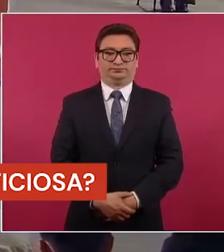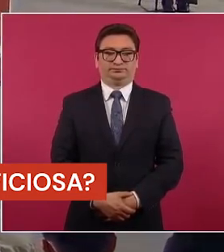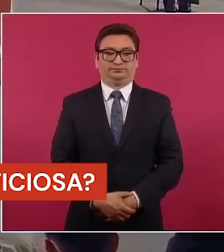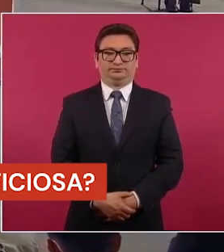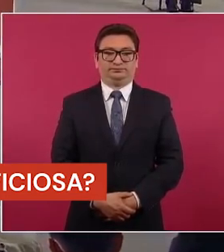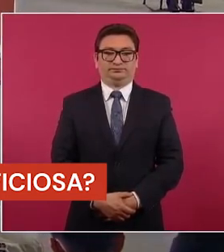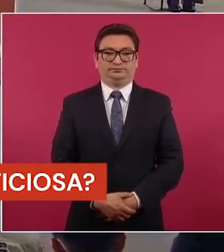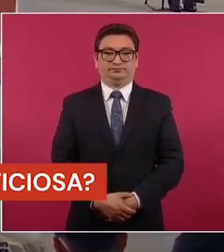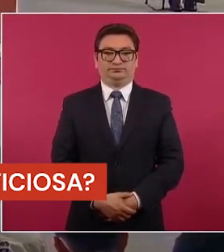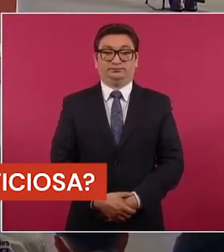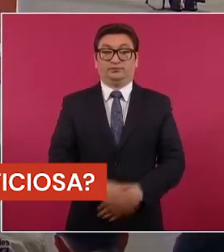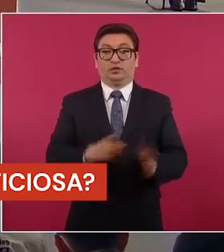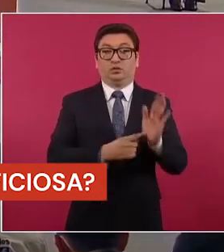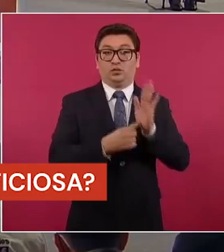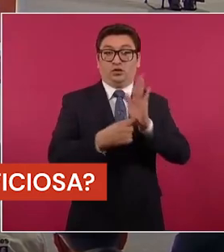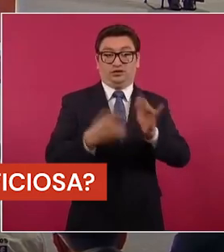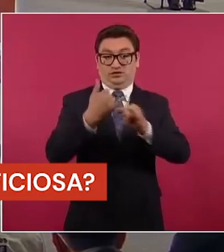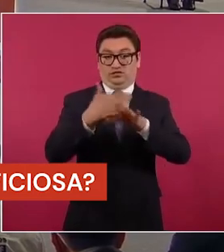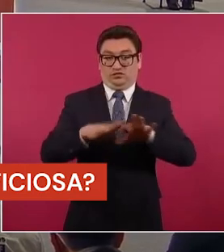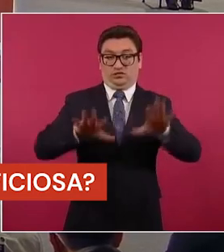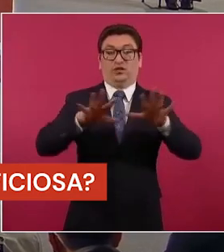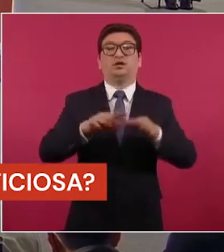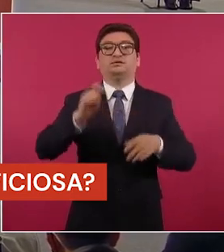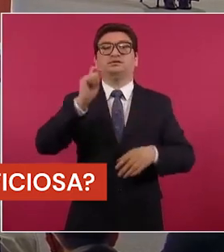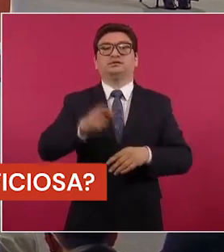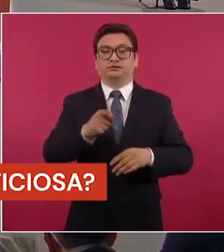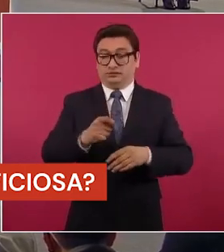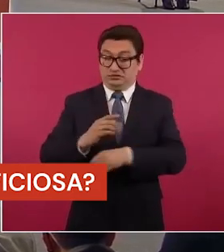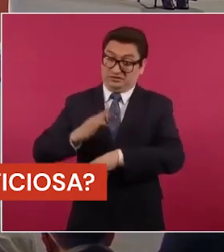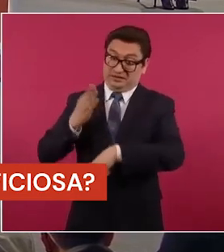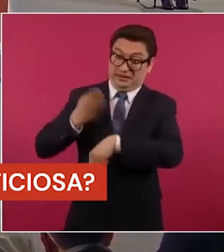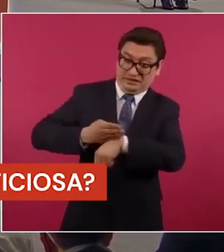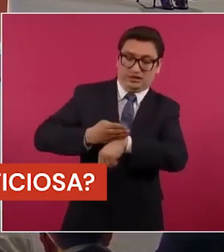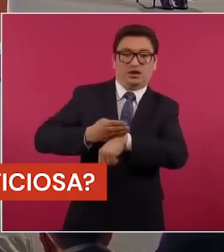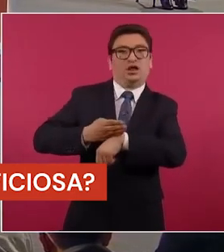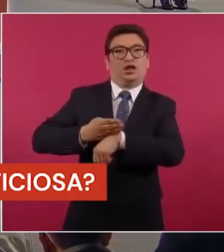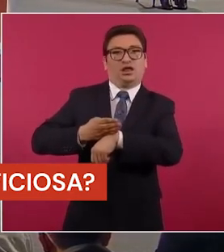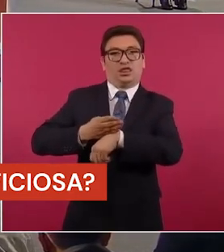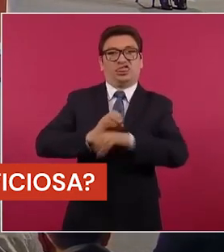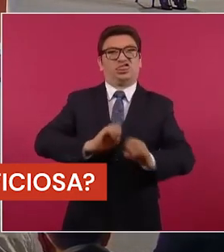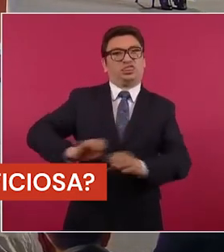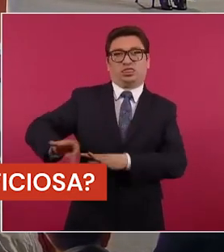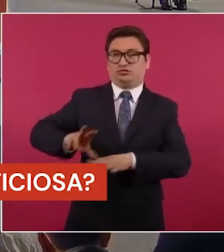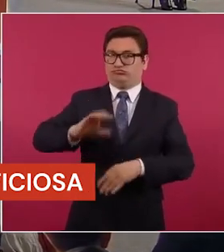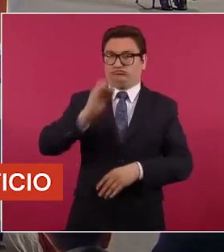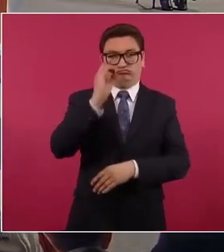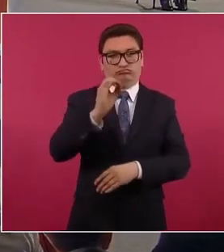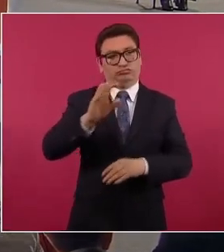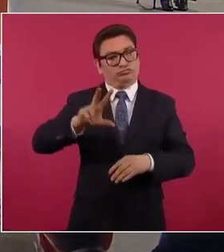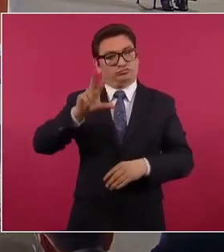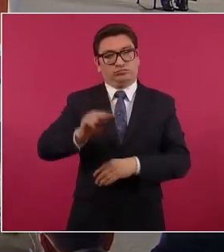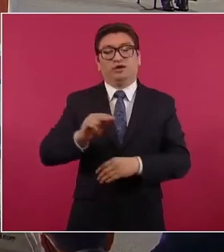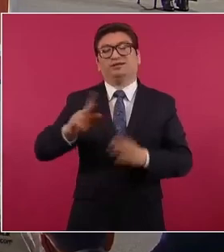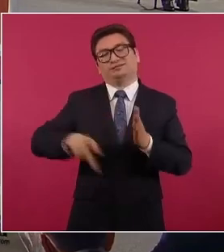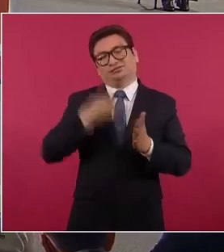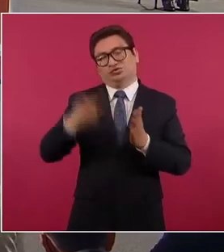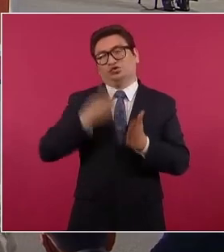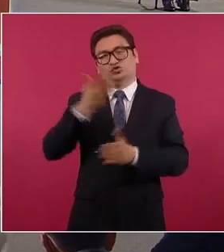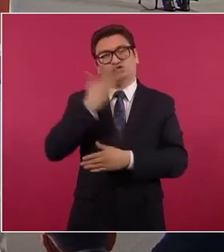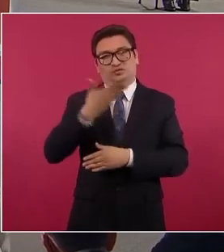Se presenta el informe Cero Impunidad, como todas las semanas, en esta ocasión